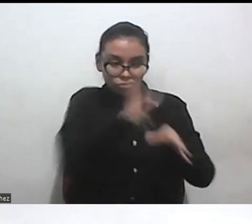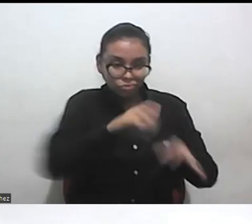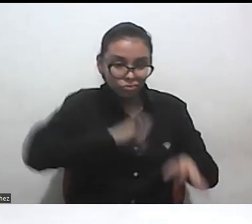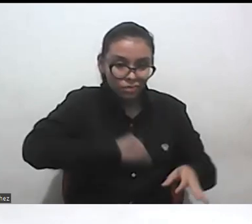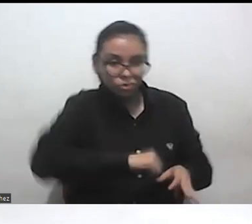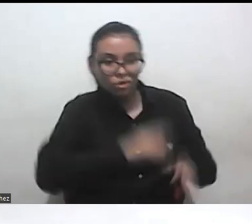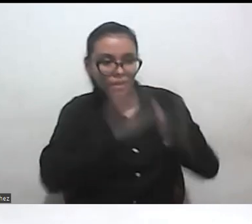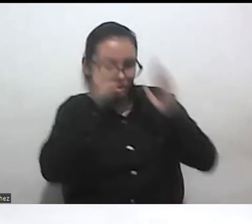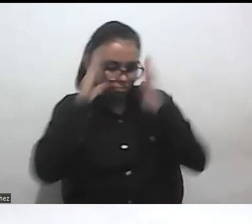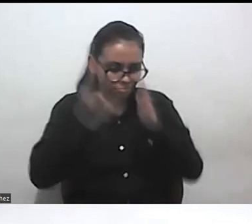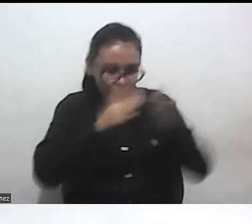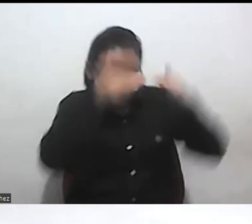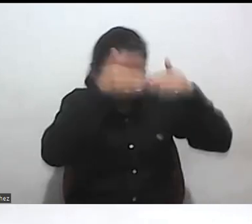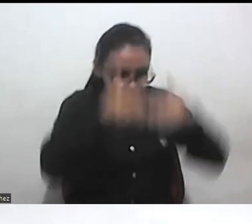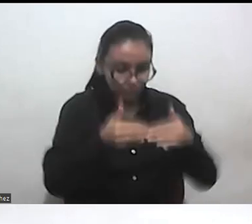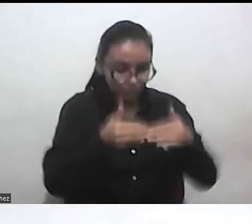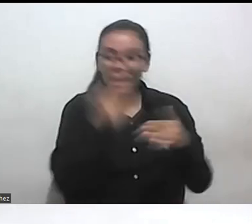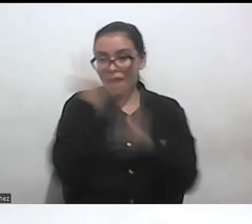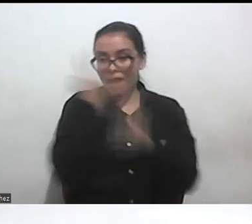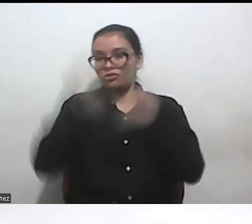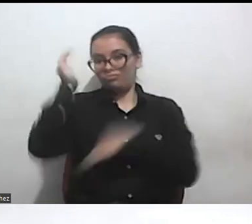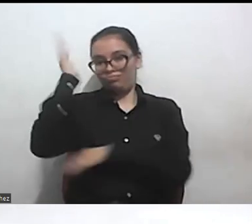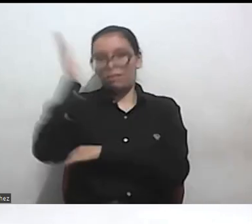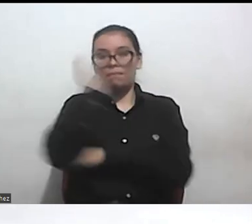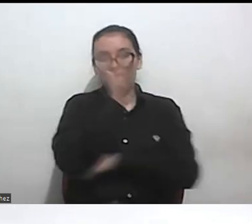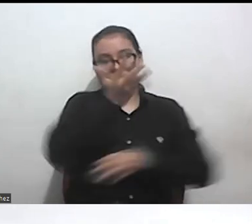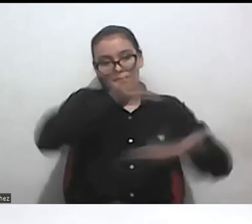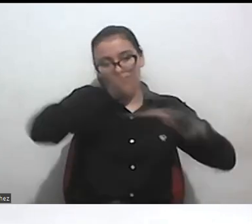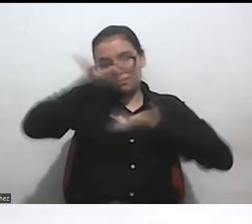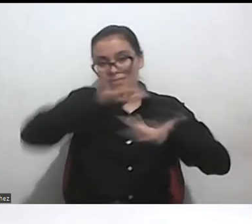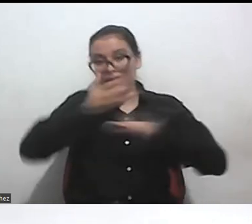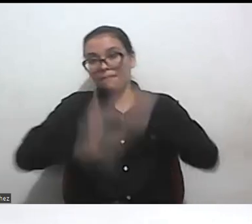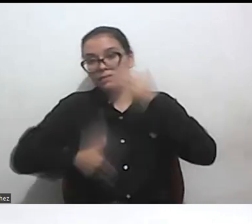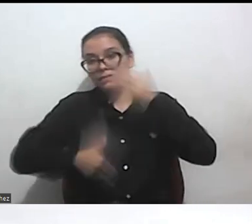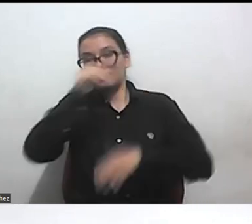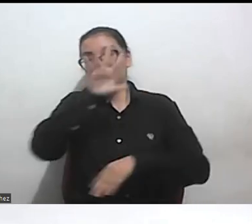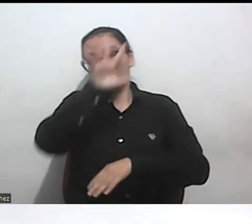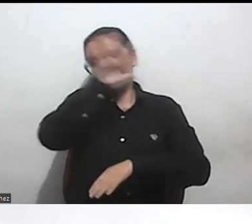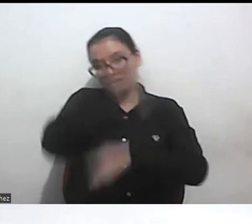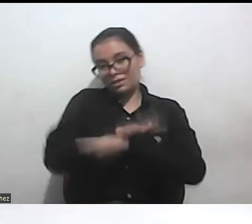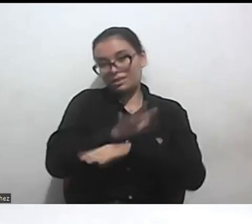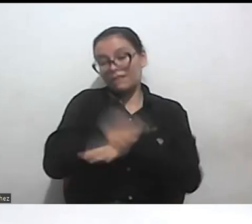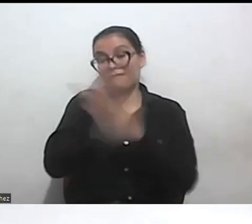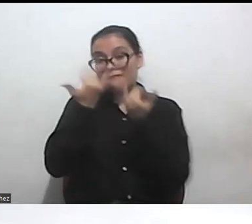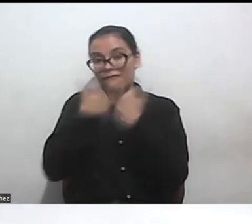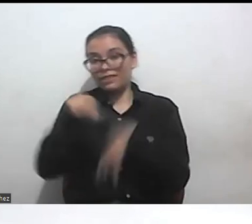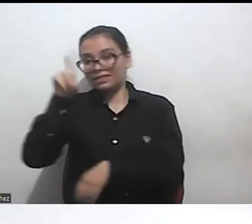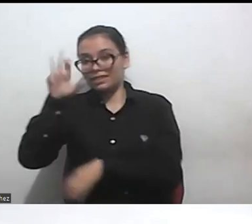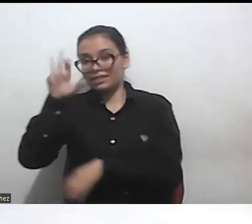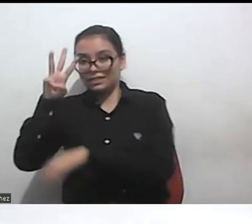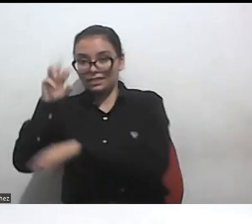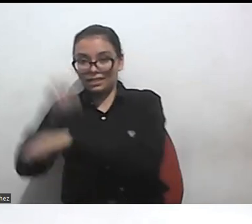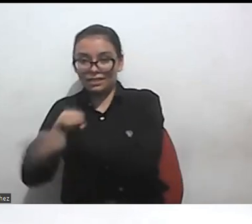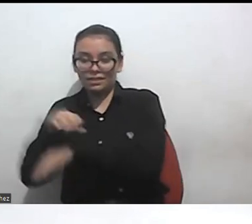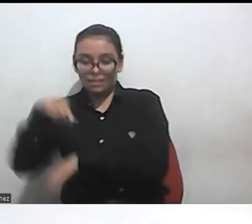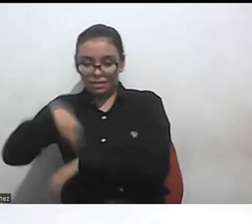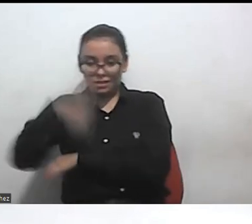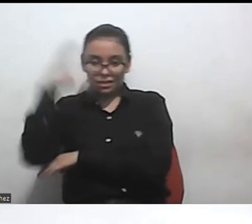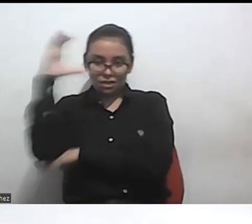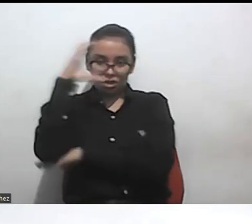ambos conversatorios arrancan 5 pm terminan 6 y 30 de la noche hora Colombia